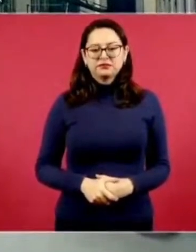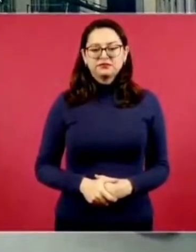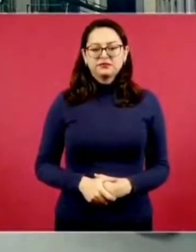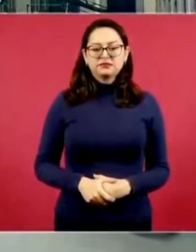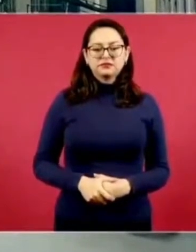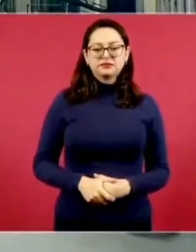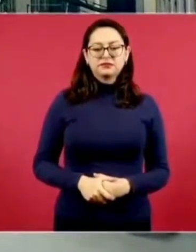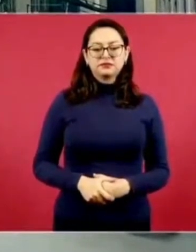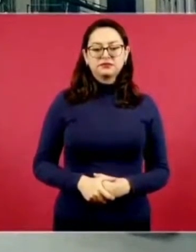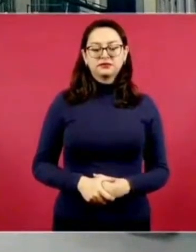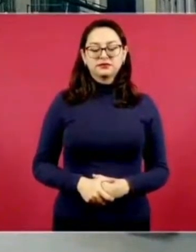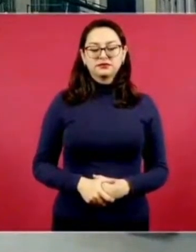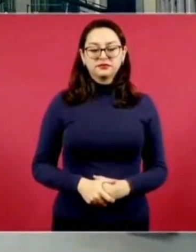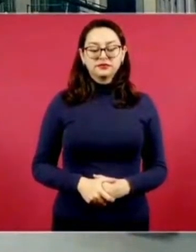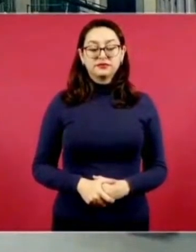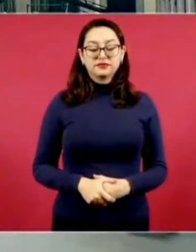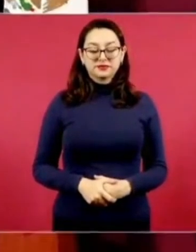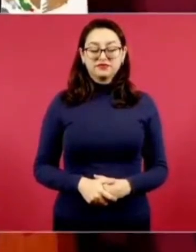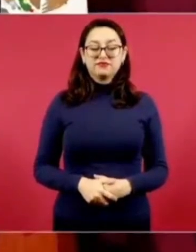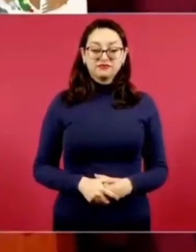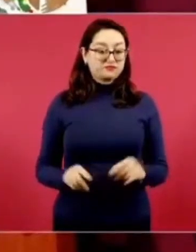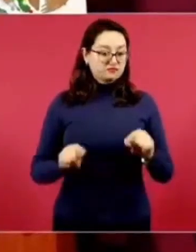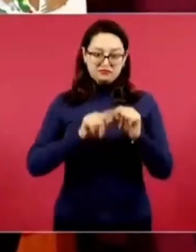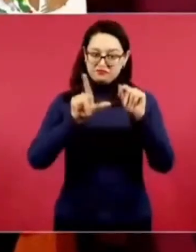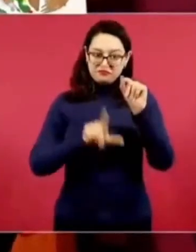Y ese era el problema del país,